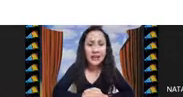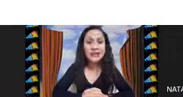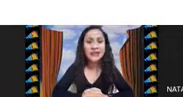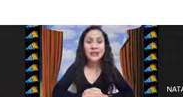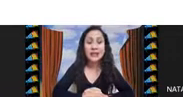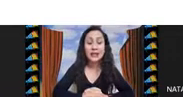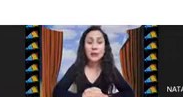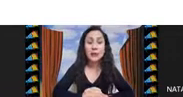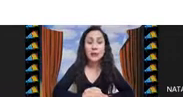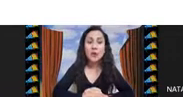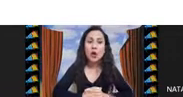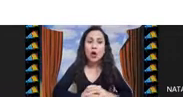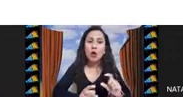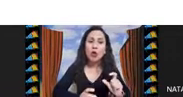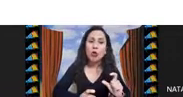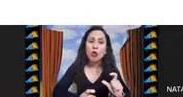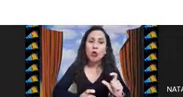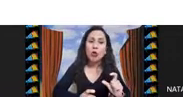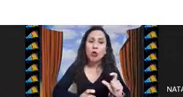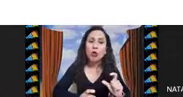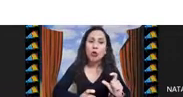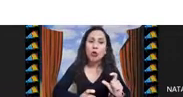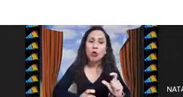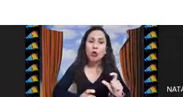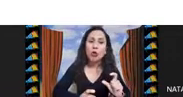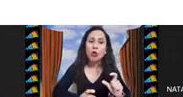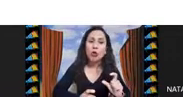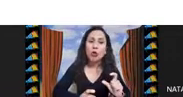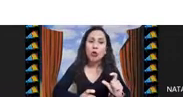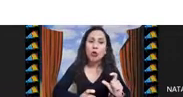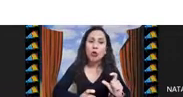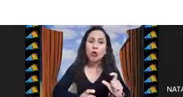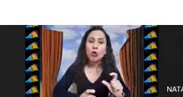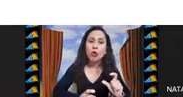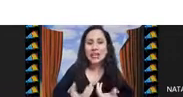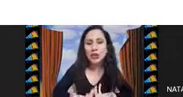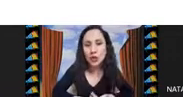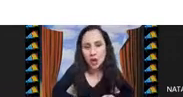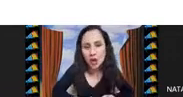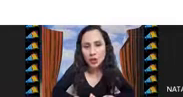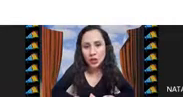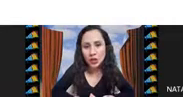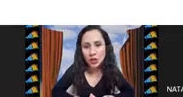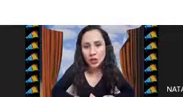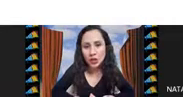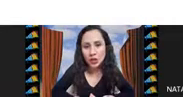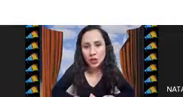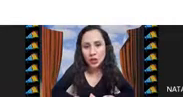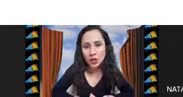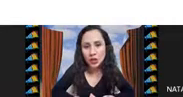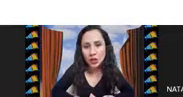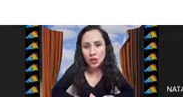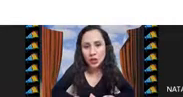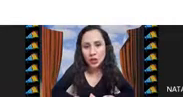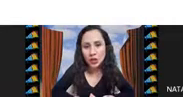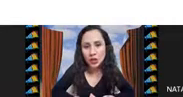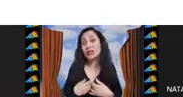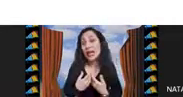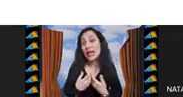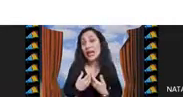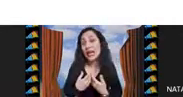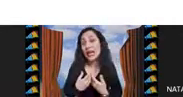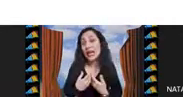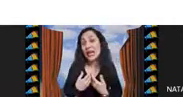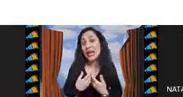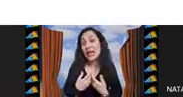es una selección de objetos, o sea, de